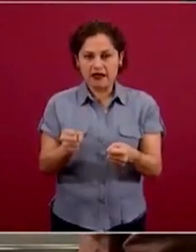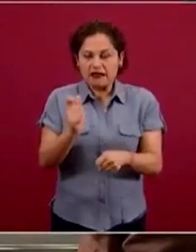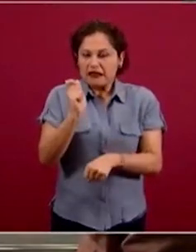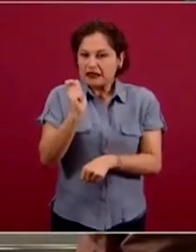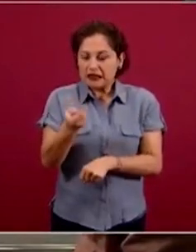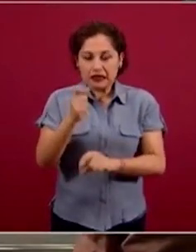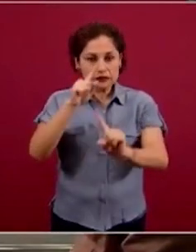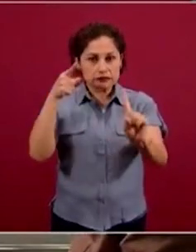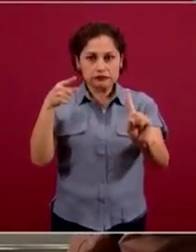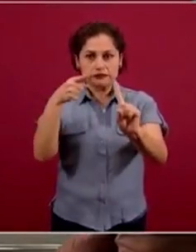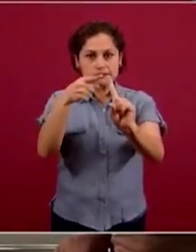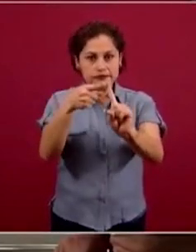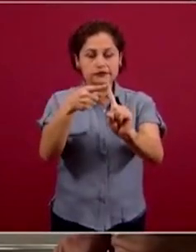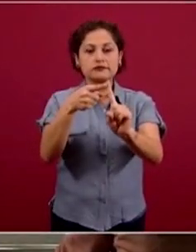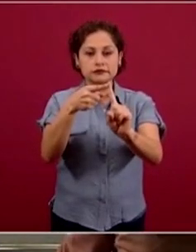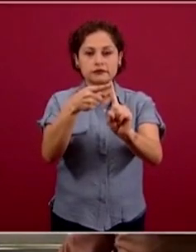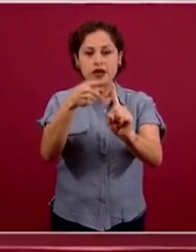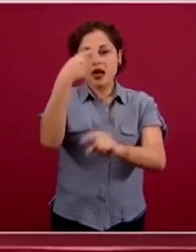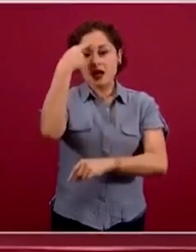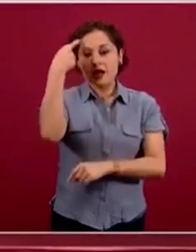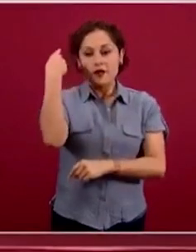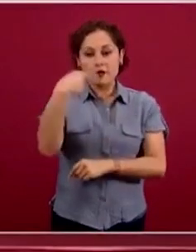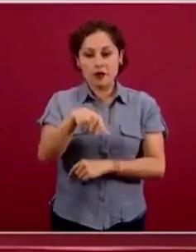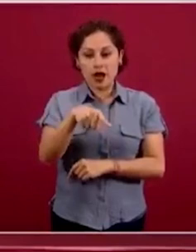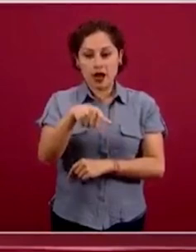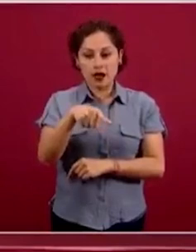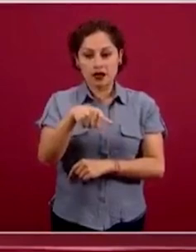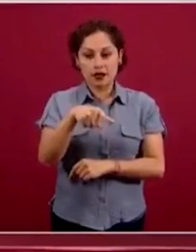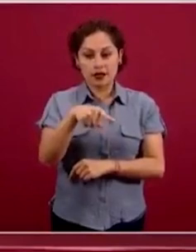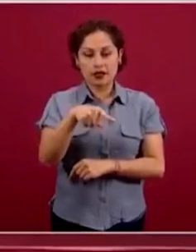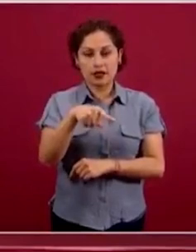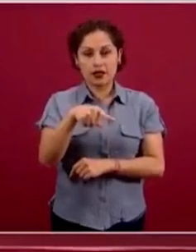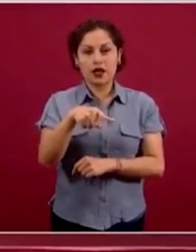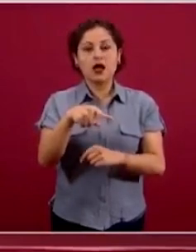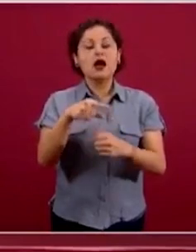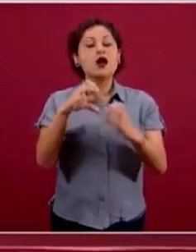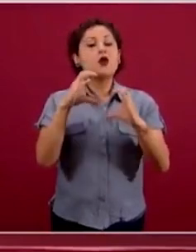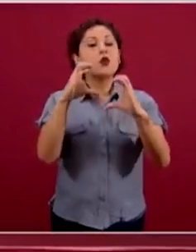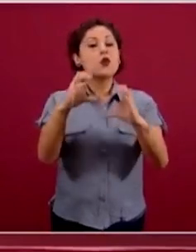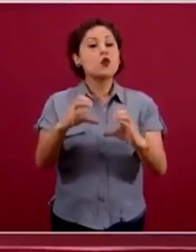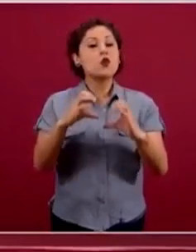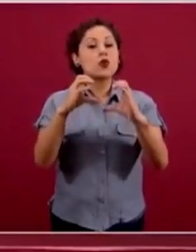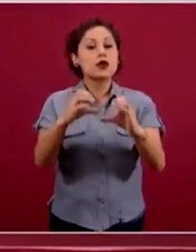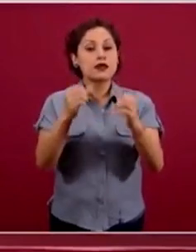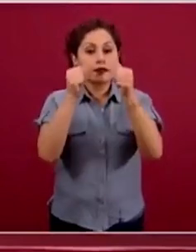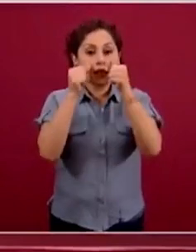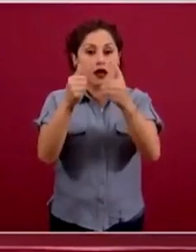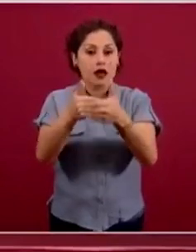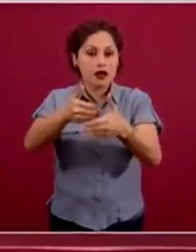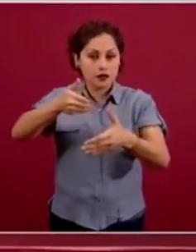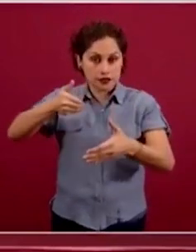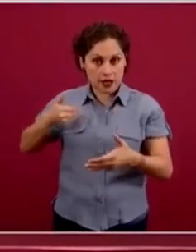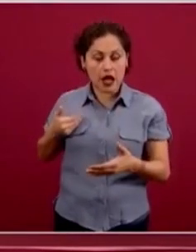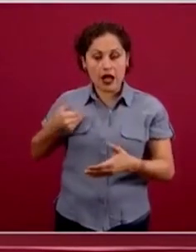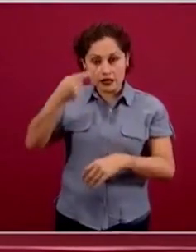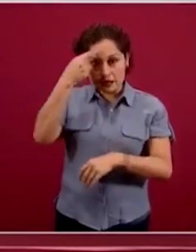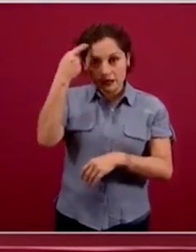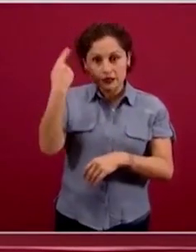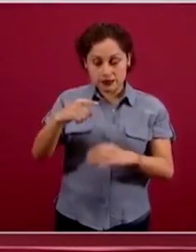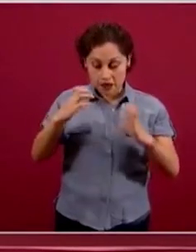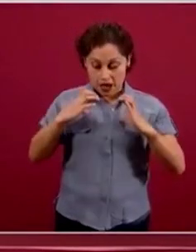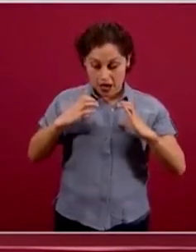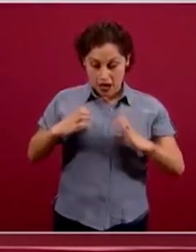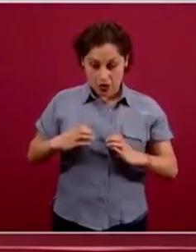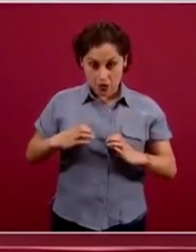enfocan en poder garantizar la prevención de nuevas infecciones. Y esta prevención